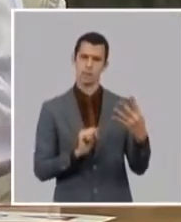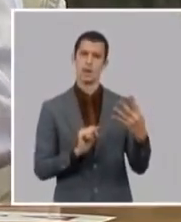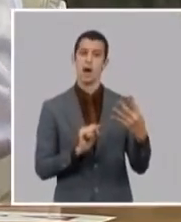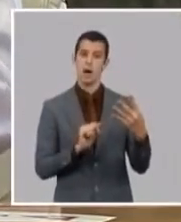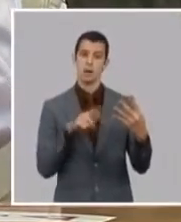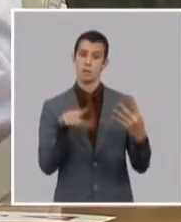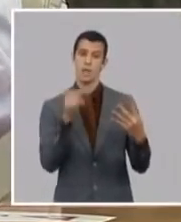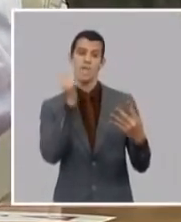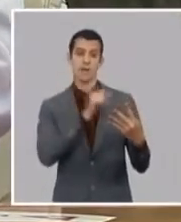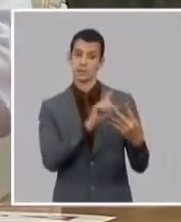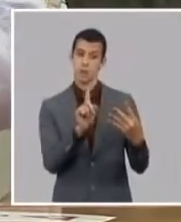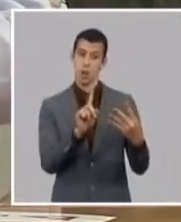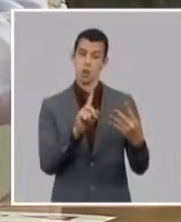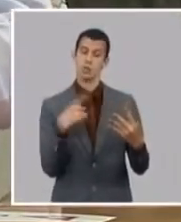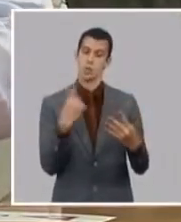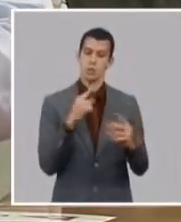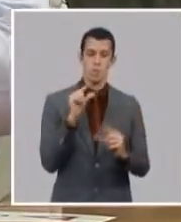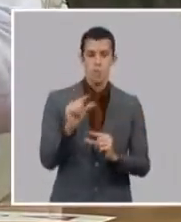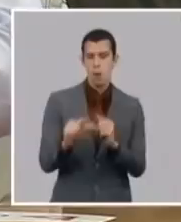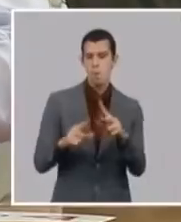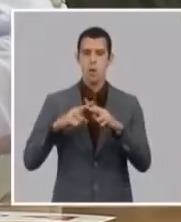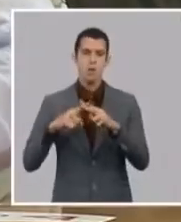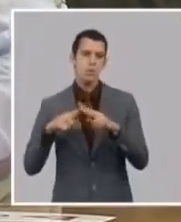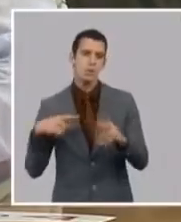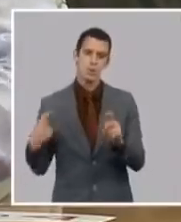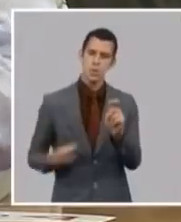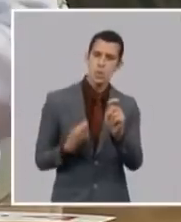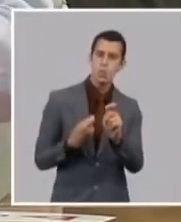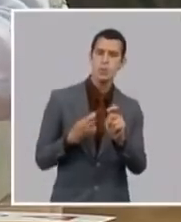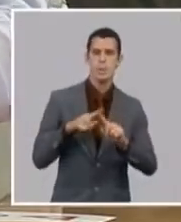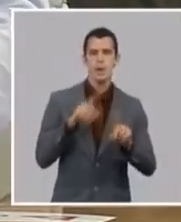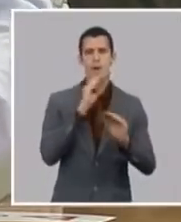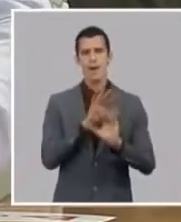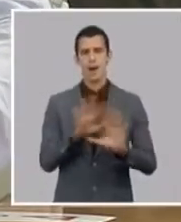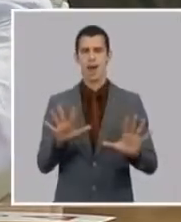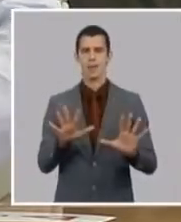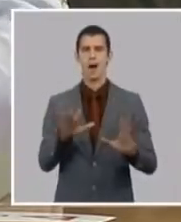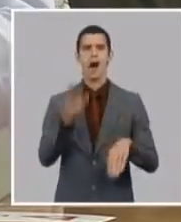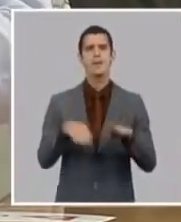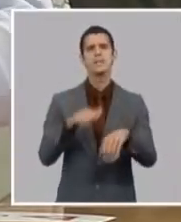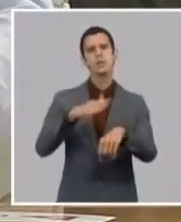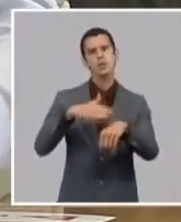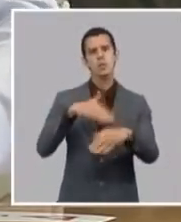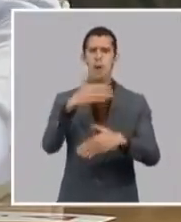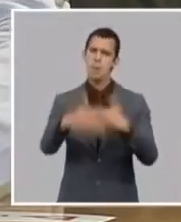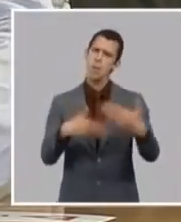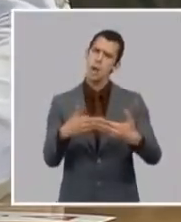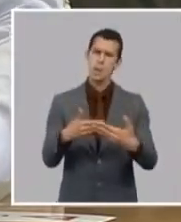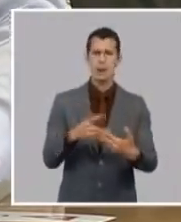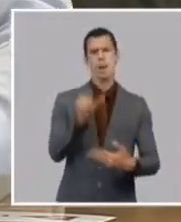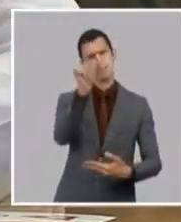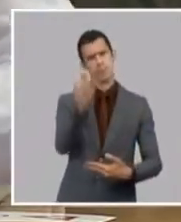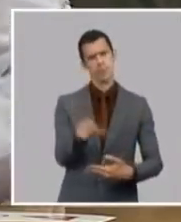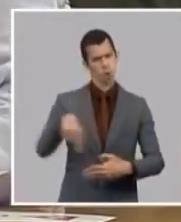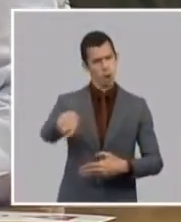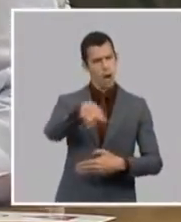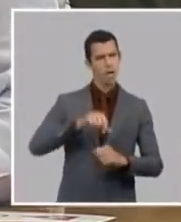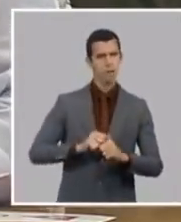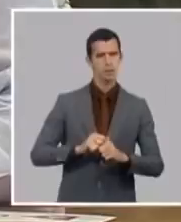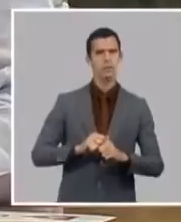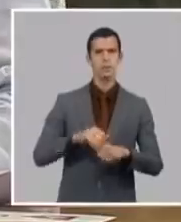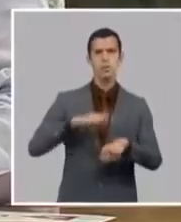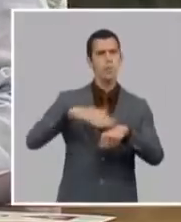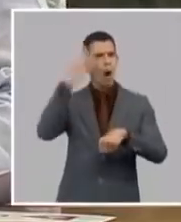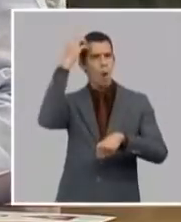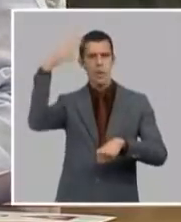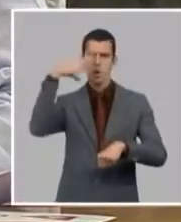con vivienda te lo digo tengo las experiencias de dos provincias que dirigí personas que se fueron beneficiadas con vivienda cuando tuvieron problemas